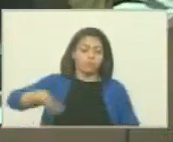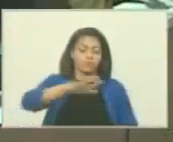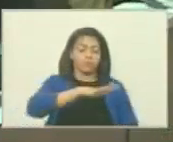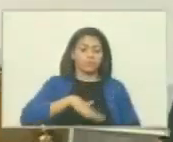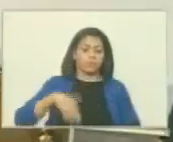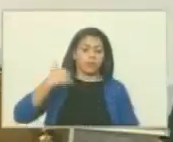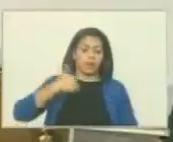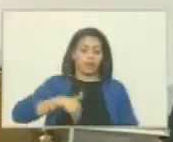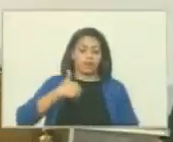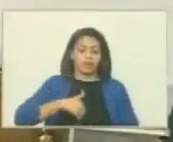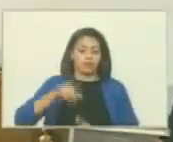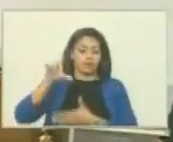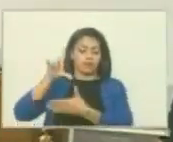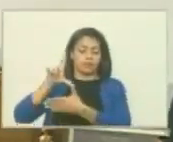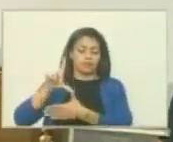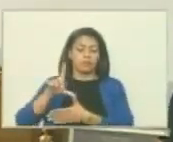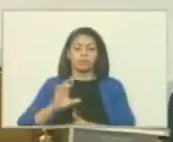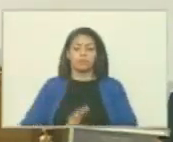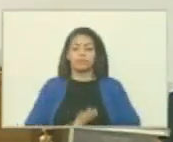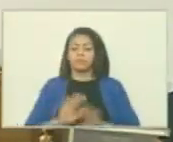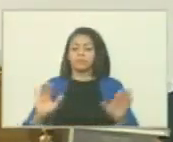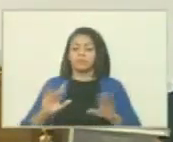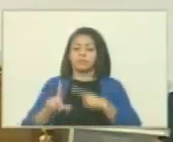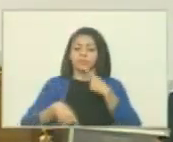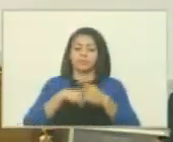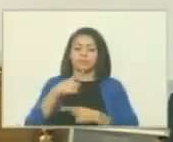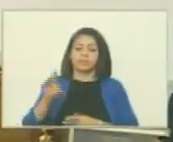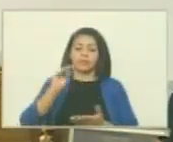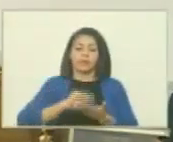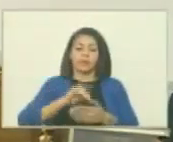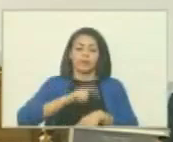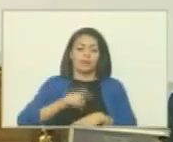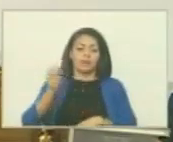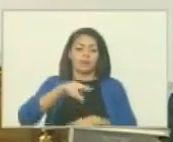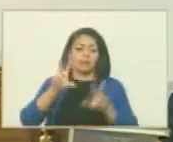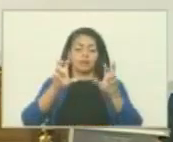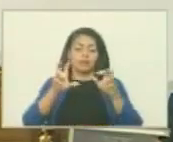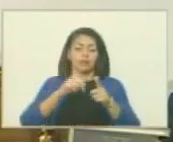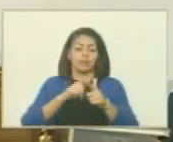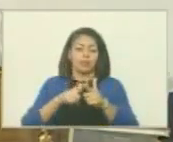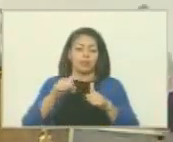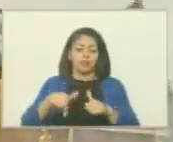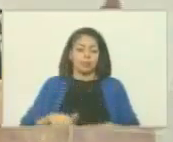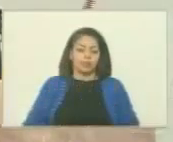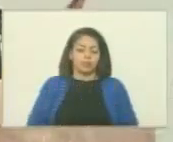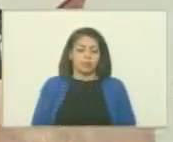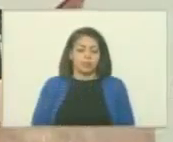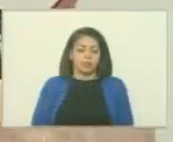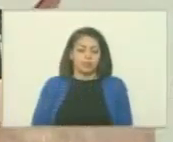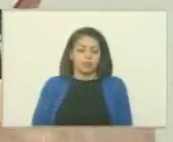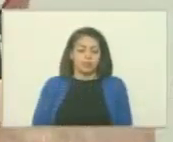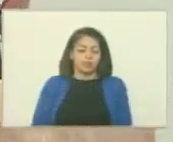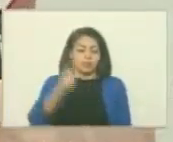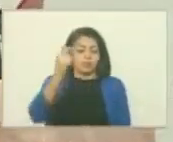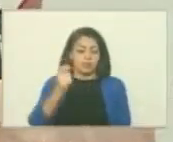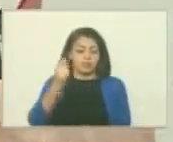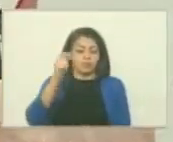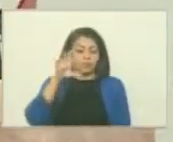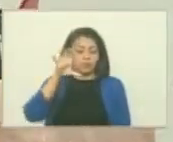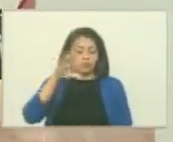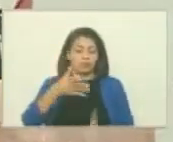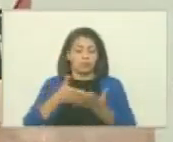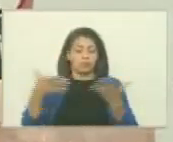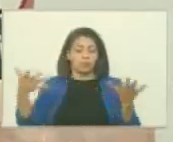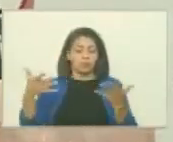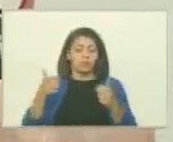argentinas y latinoamericanas y después vino el momento más reciente porque lo decía la diputada la patria grande es